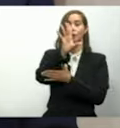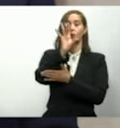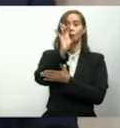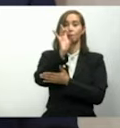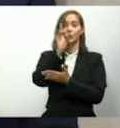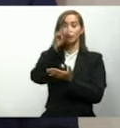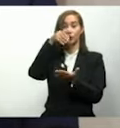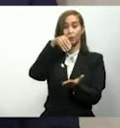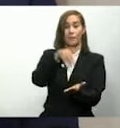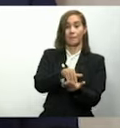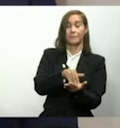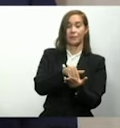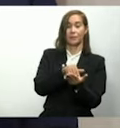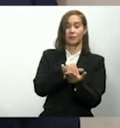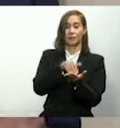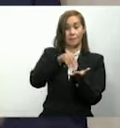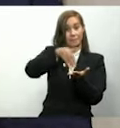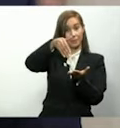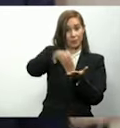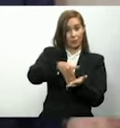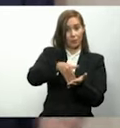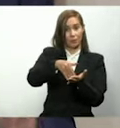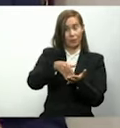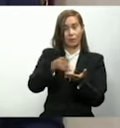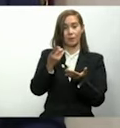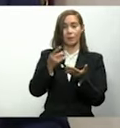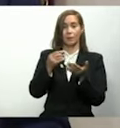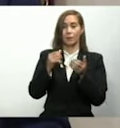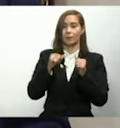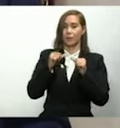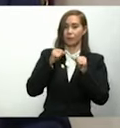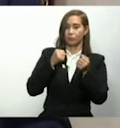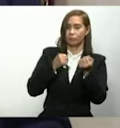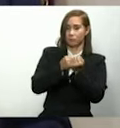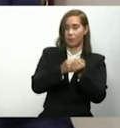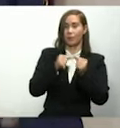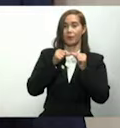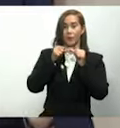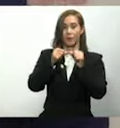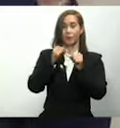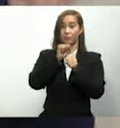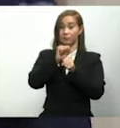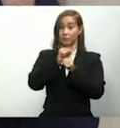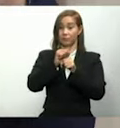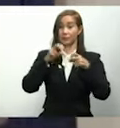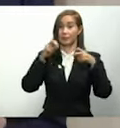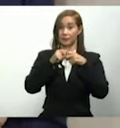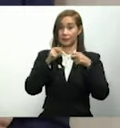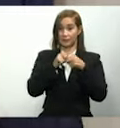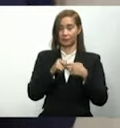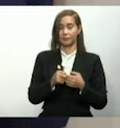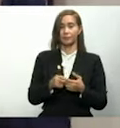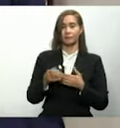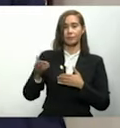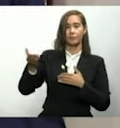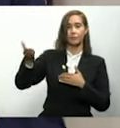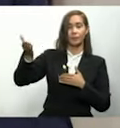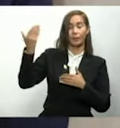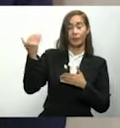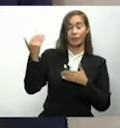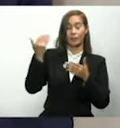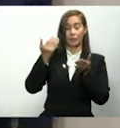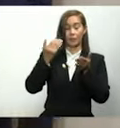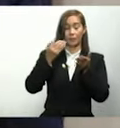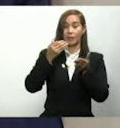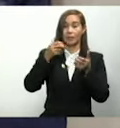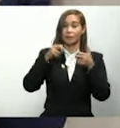para atender el déficit del sector eléctrico. Eso es insostenible con el tiempo. El déficit del sector eléctrico es el responsable de